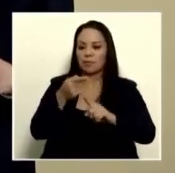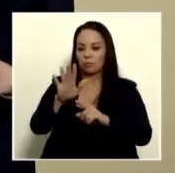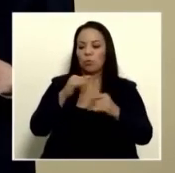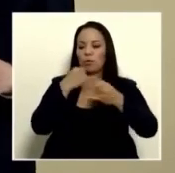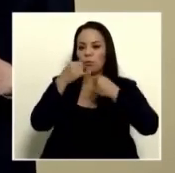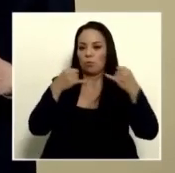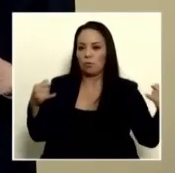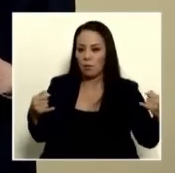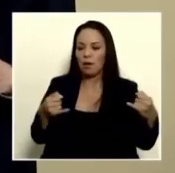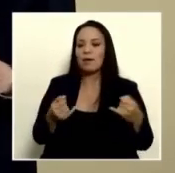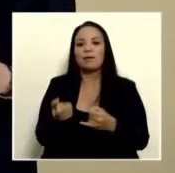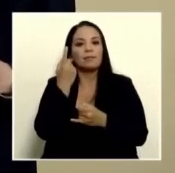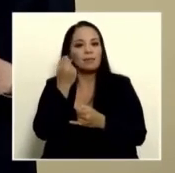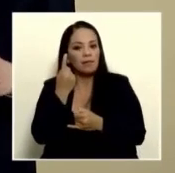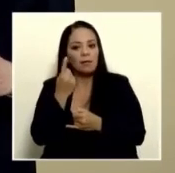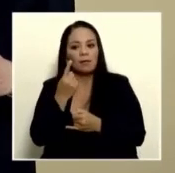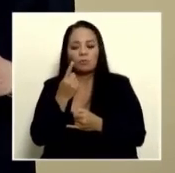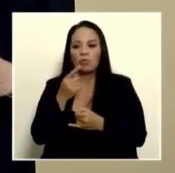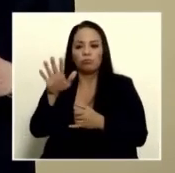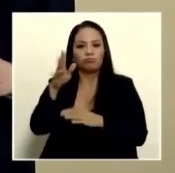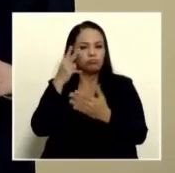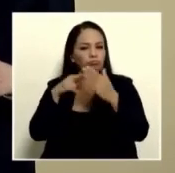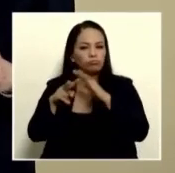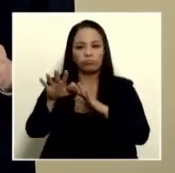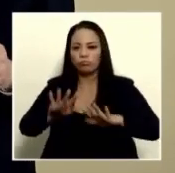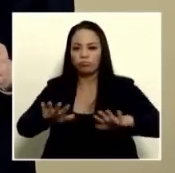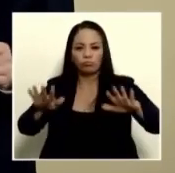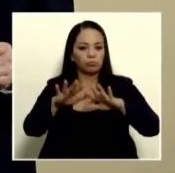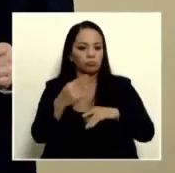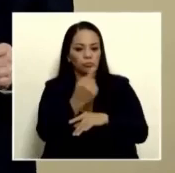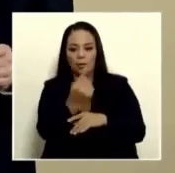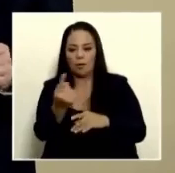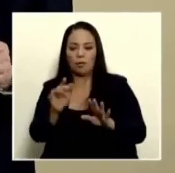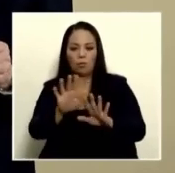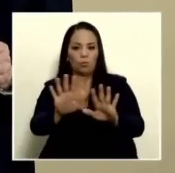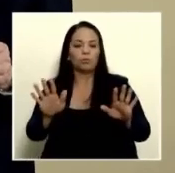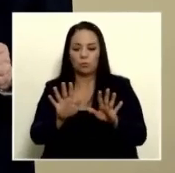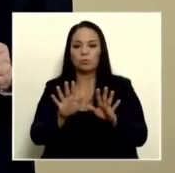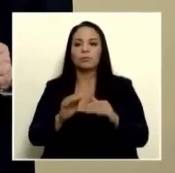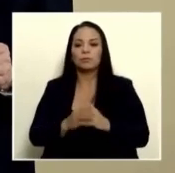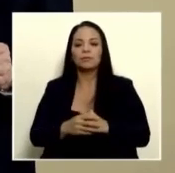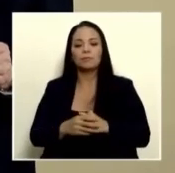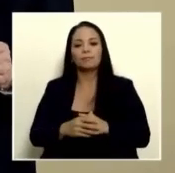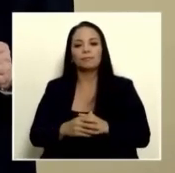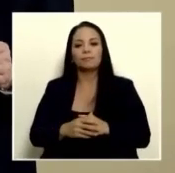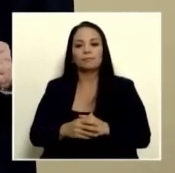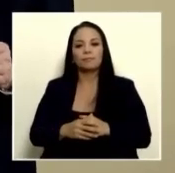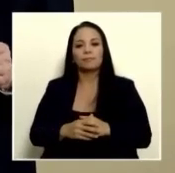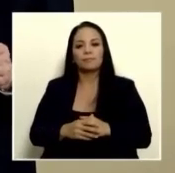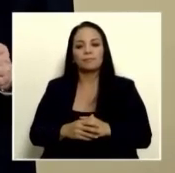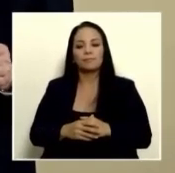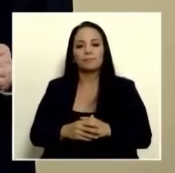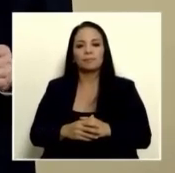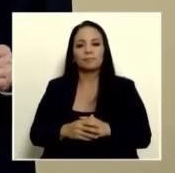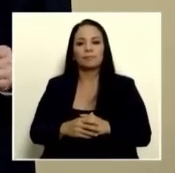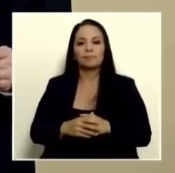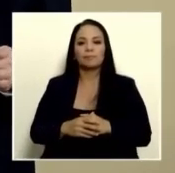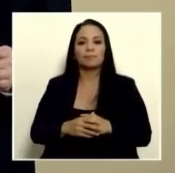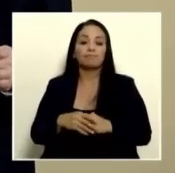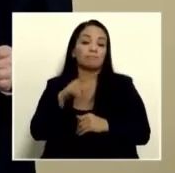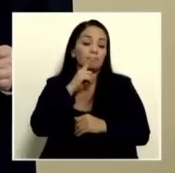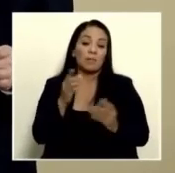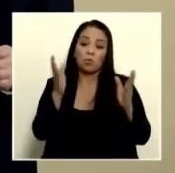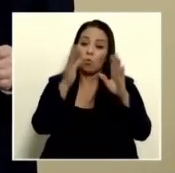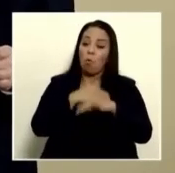idioma poder entender la cosmovisión que cada uno de ellas y ellos tienen si bien es cierto no